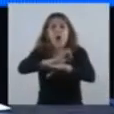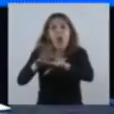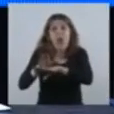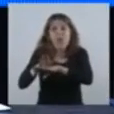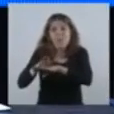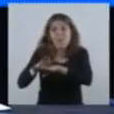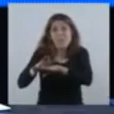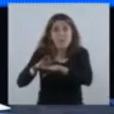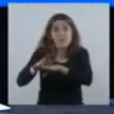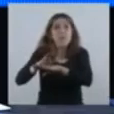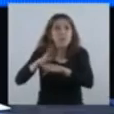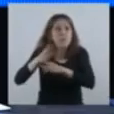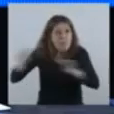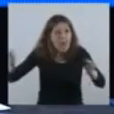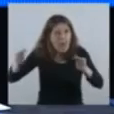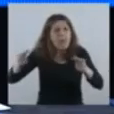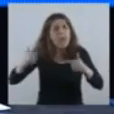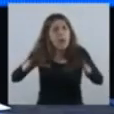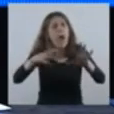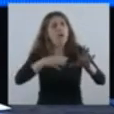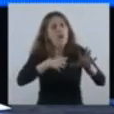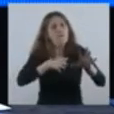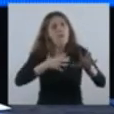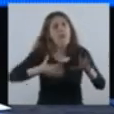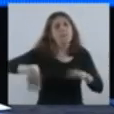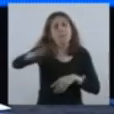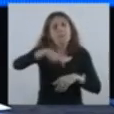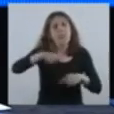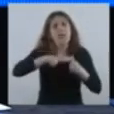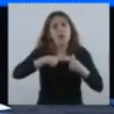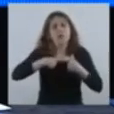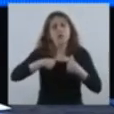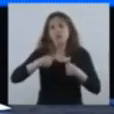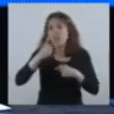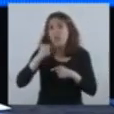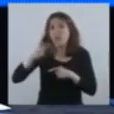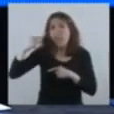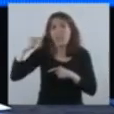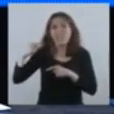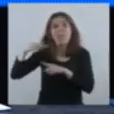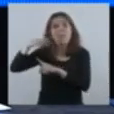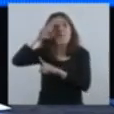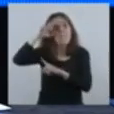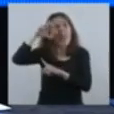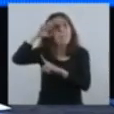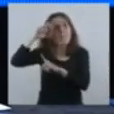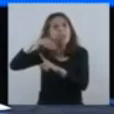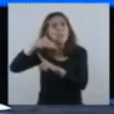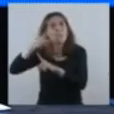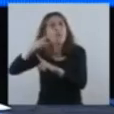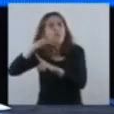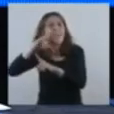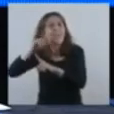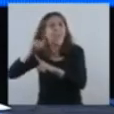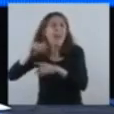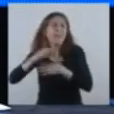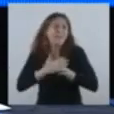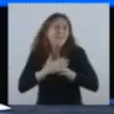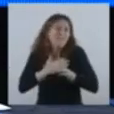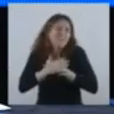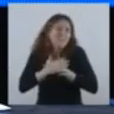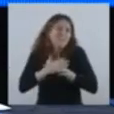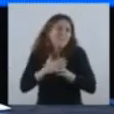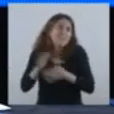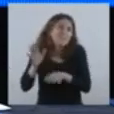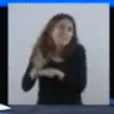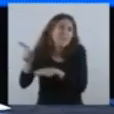mucha confianza en nosotros. Días atrás, Pepe Mujica, mi querido amigo, mi entrañable amigo, y maestro,